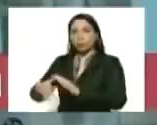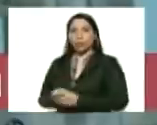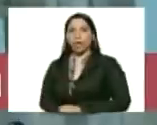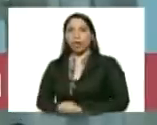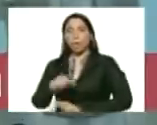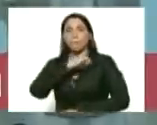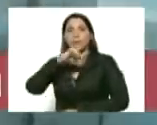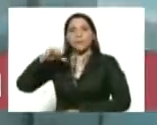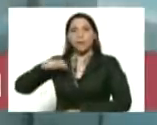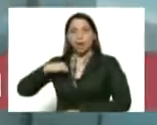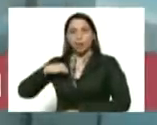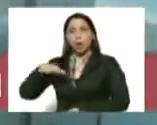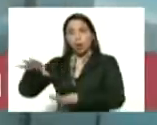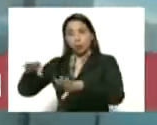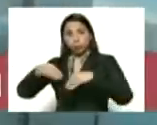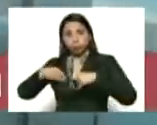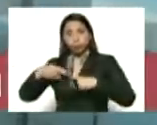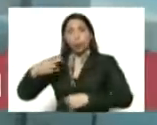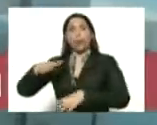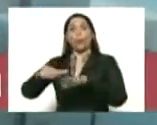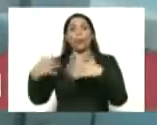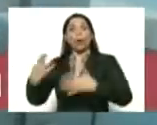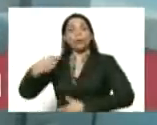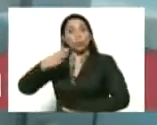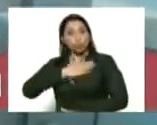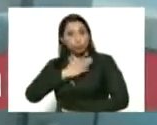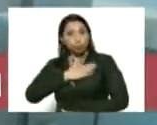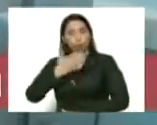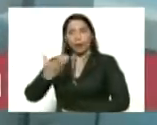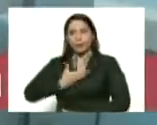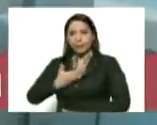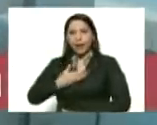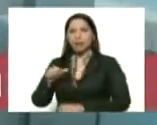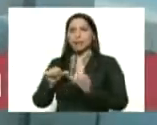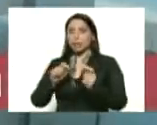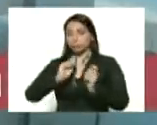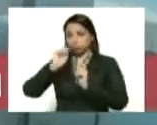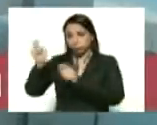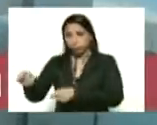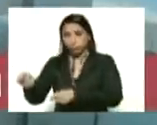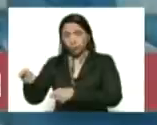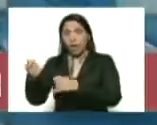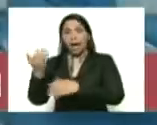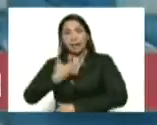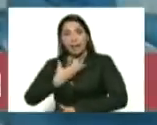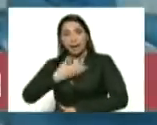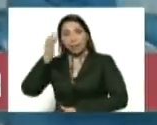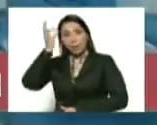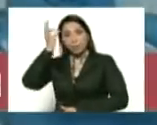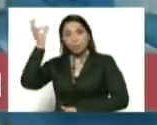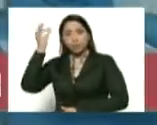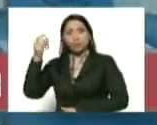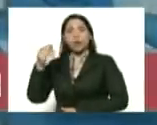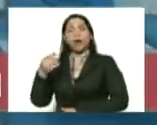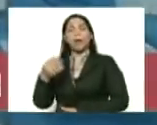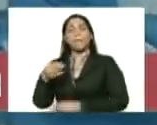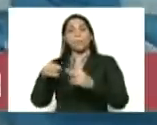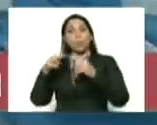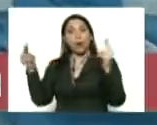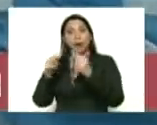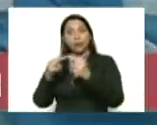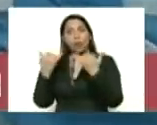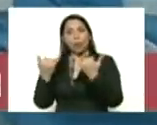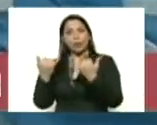un privado la tomamos cuando yo era alcalde la siguió el alcalde de Puerto Cabello y ahora la estamos bueno poniendo